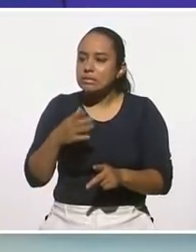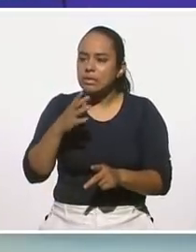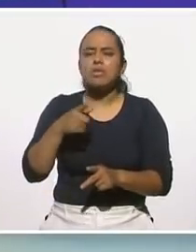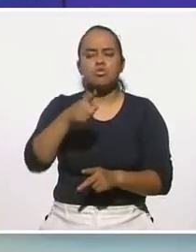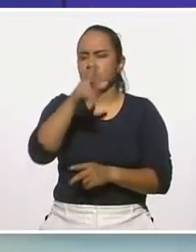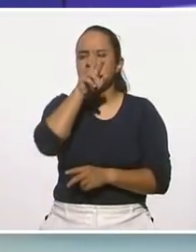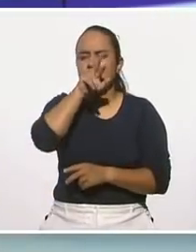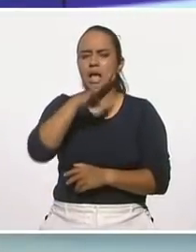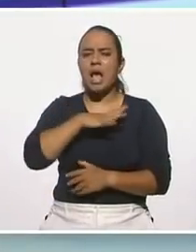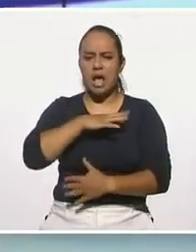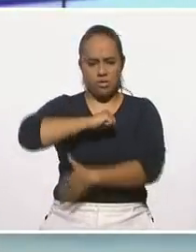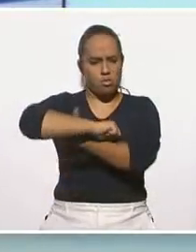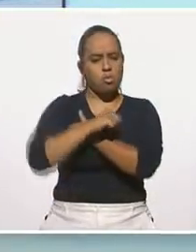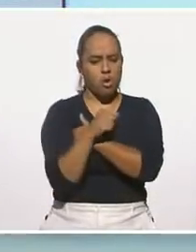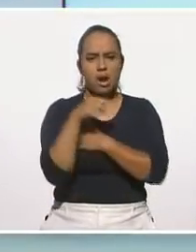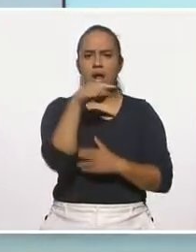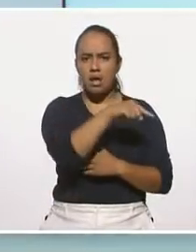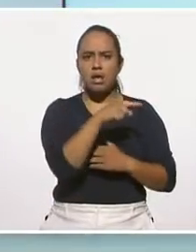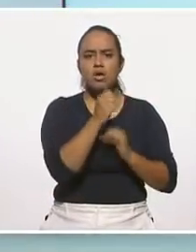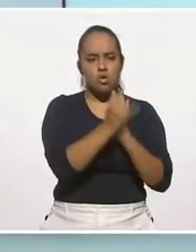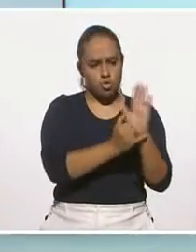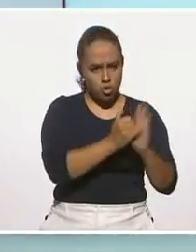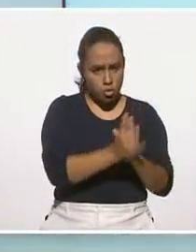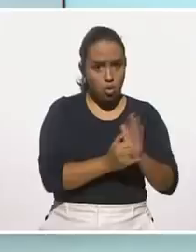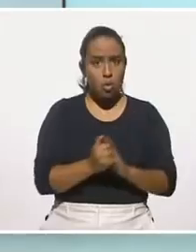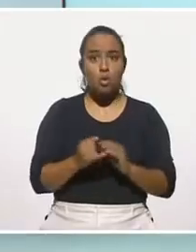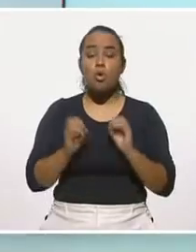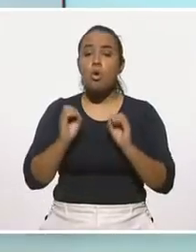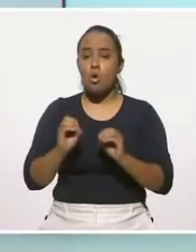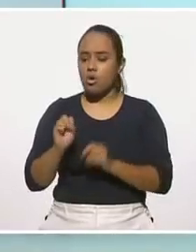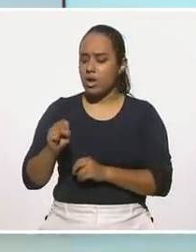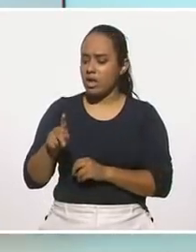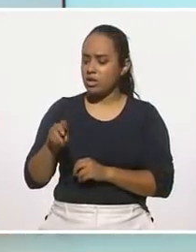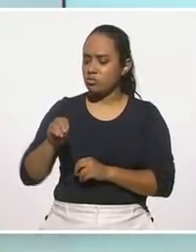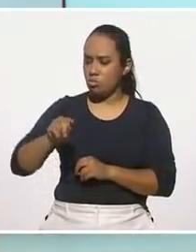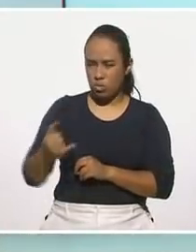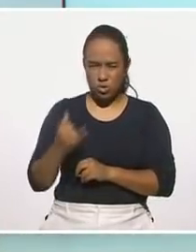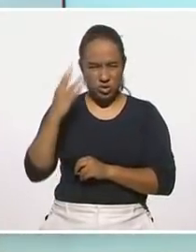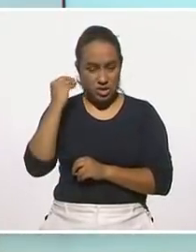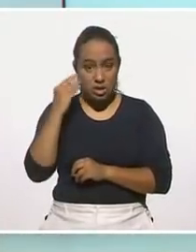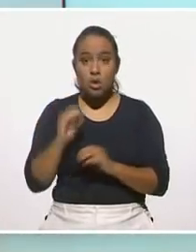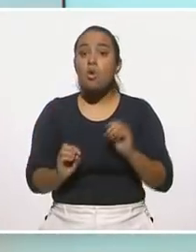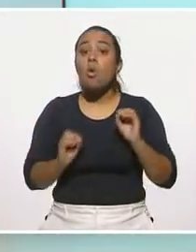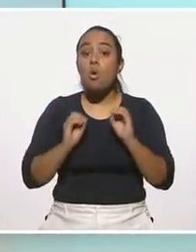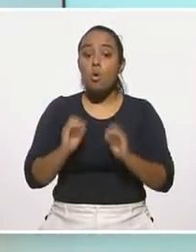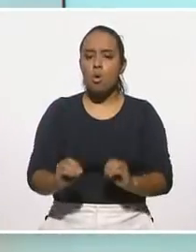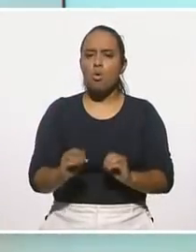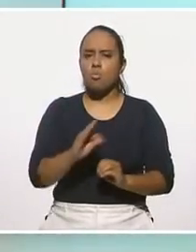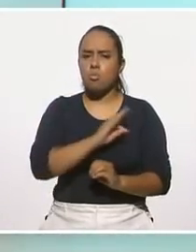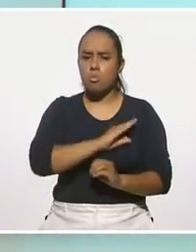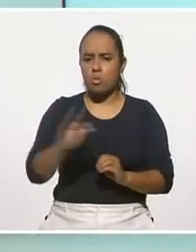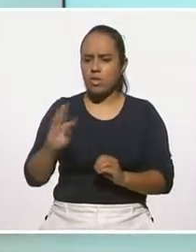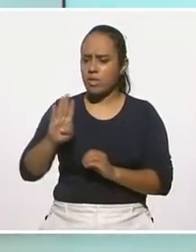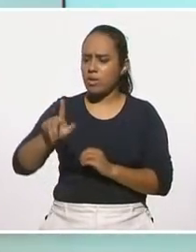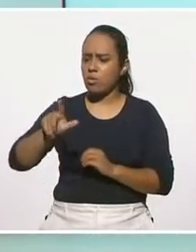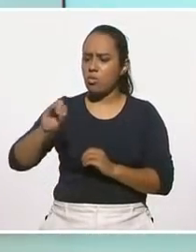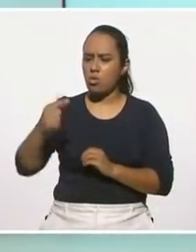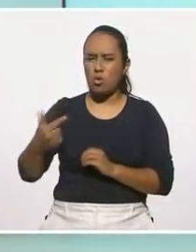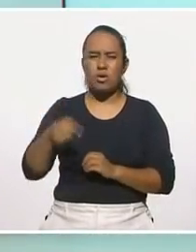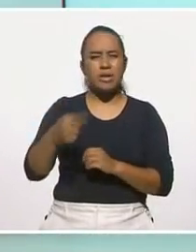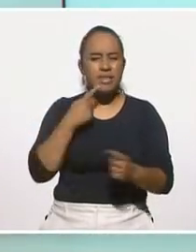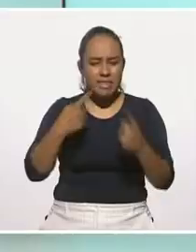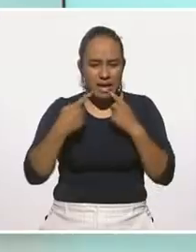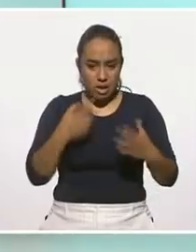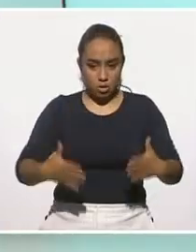guardado. Y puede consultarlo a través de nuestro canal de YouTube, de Spotify, o puede consultar nuestro blog de Diálogos en